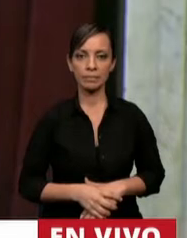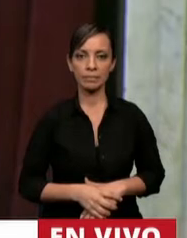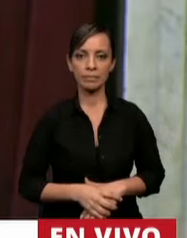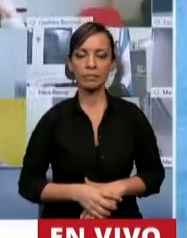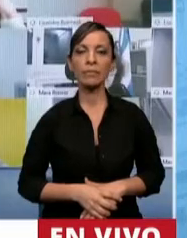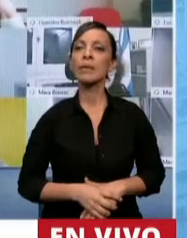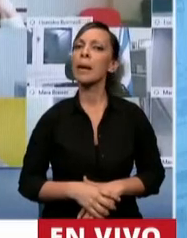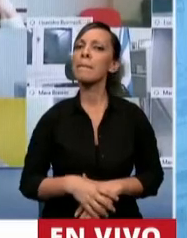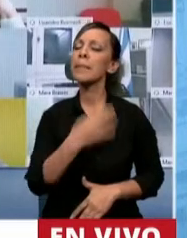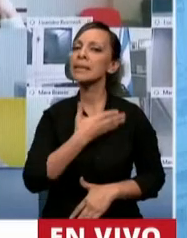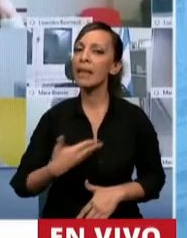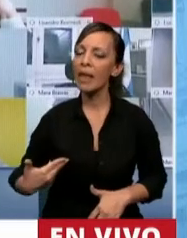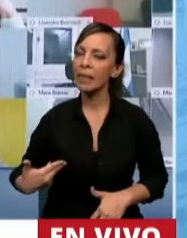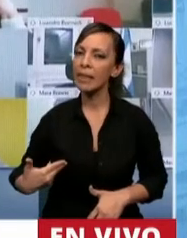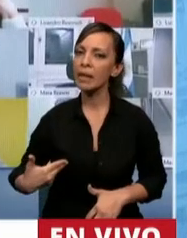Presidente.